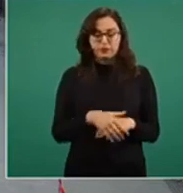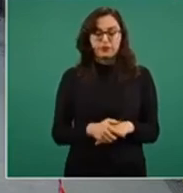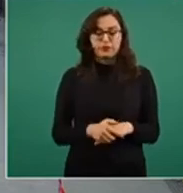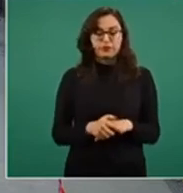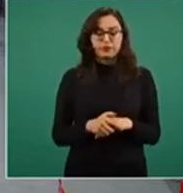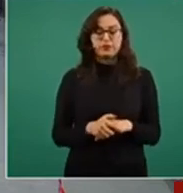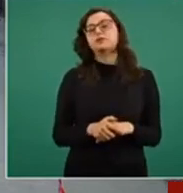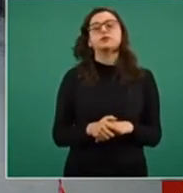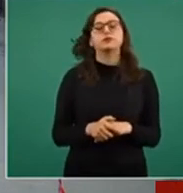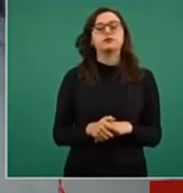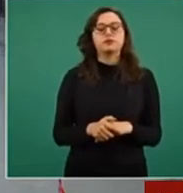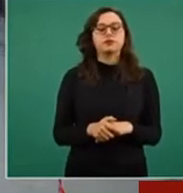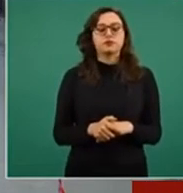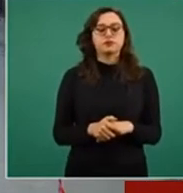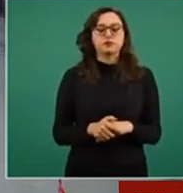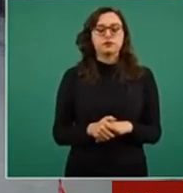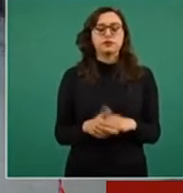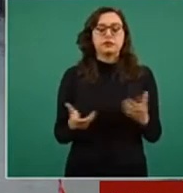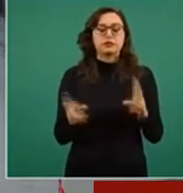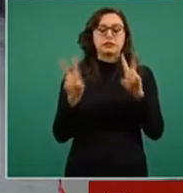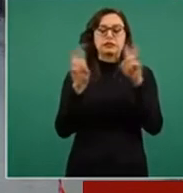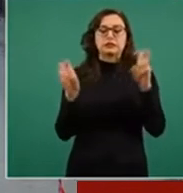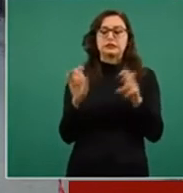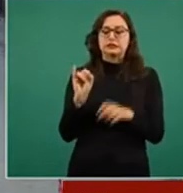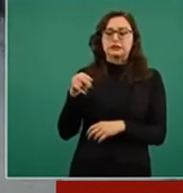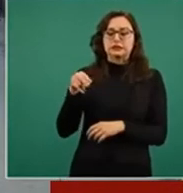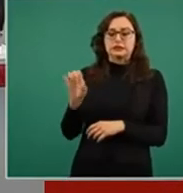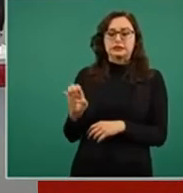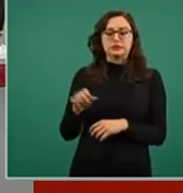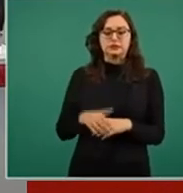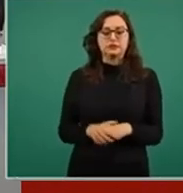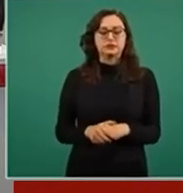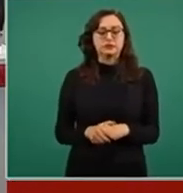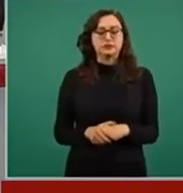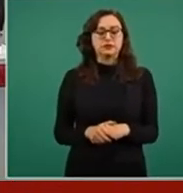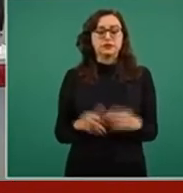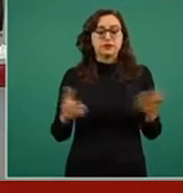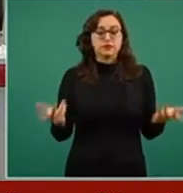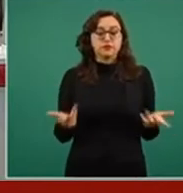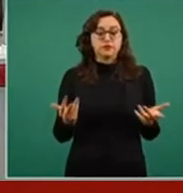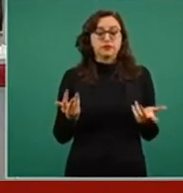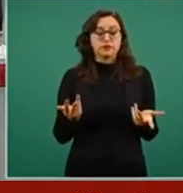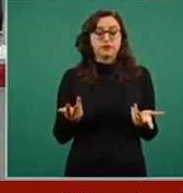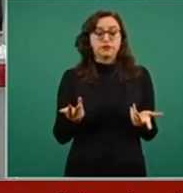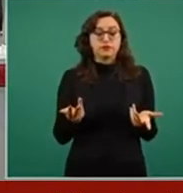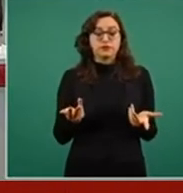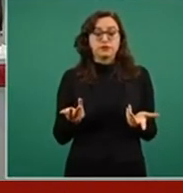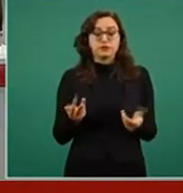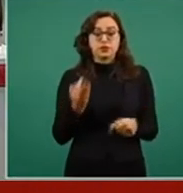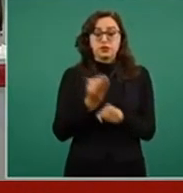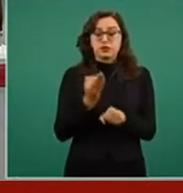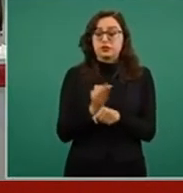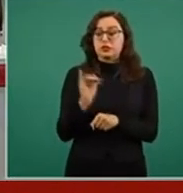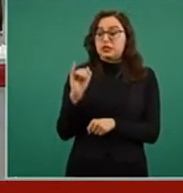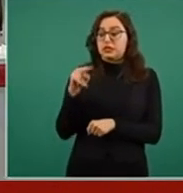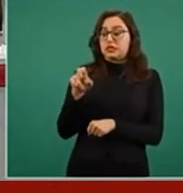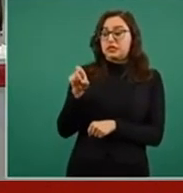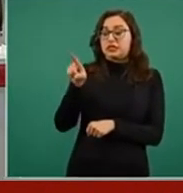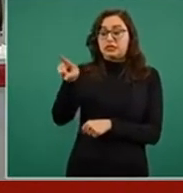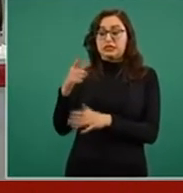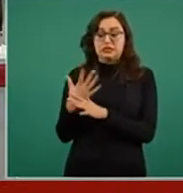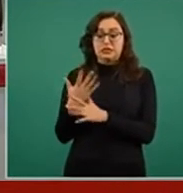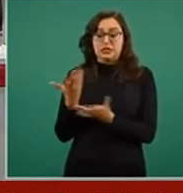Bueno, presidente, ya que tocó el tema del INE, entonces, ¿qué va a pasar? Estamos viendo a un árbitro electoral que ha tenido una